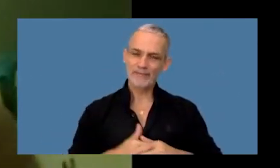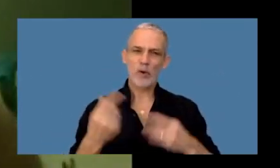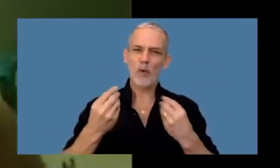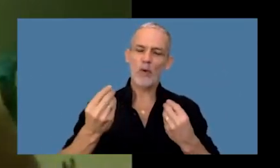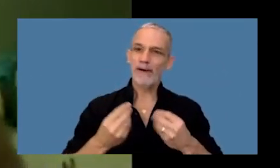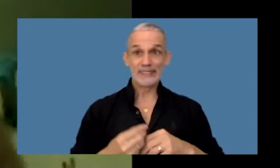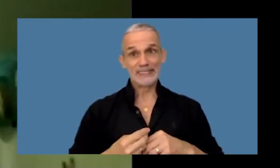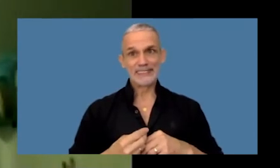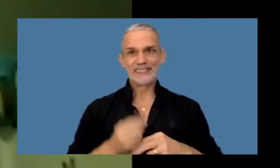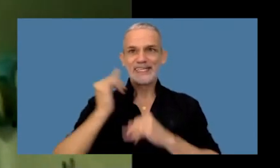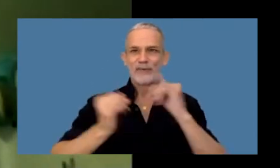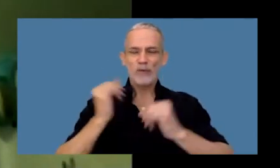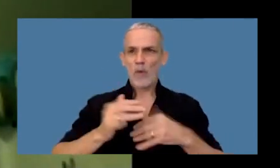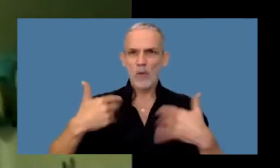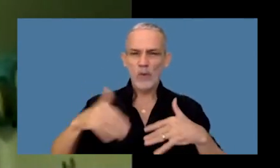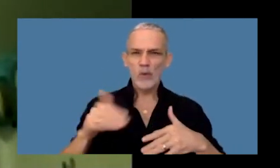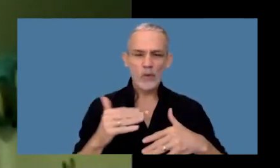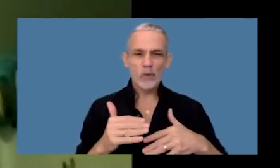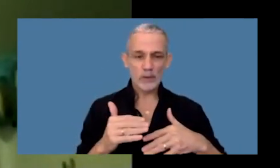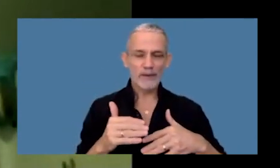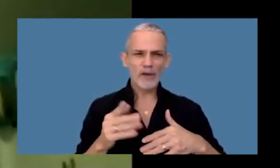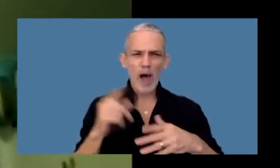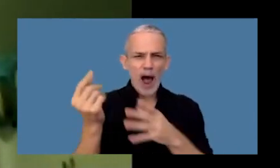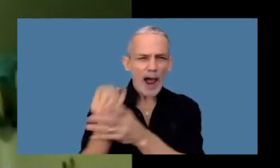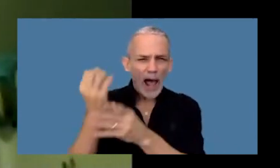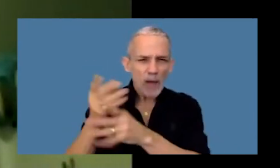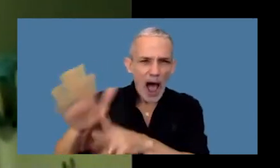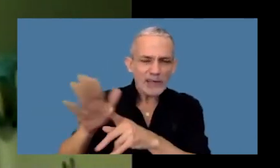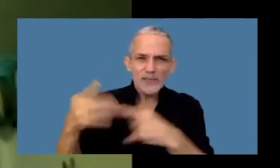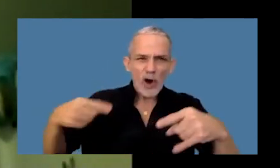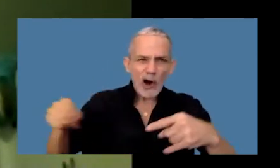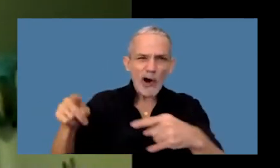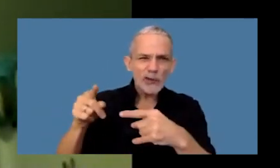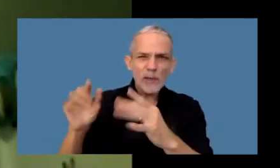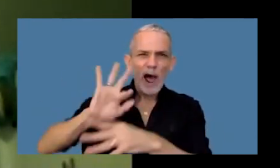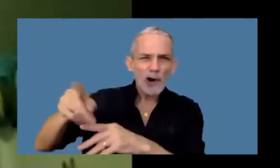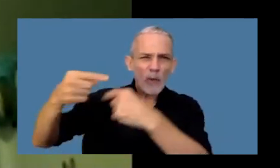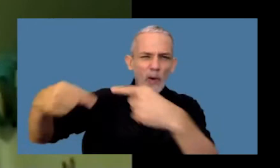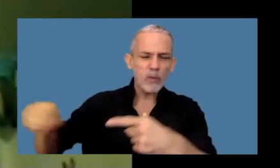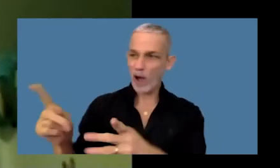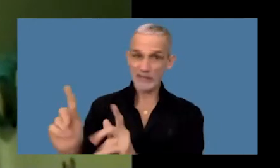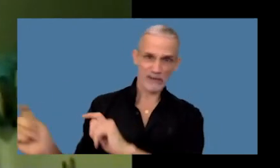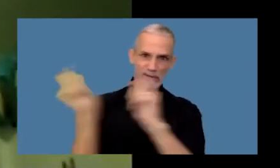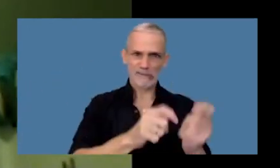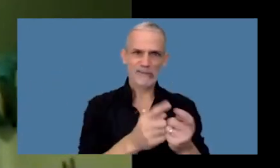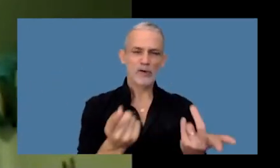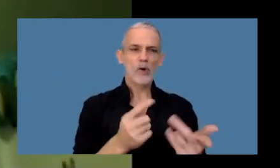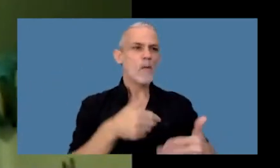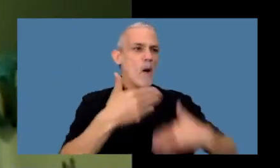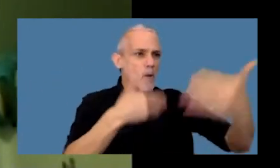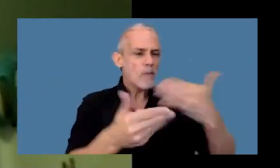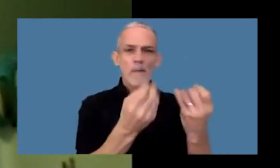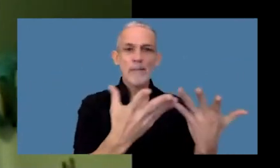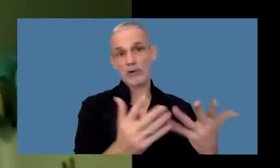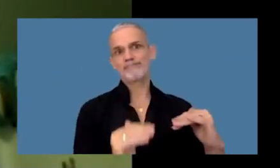la verdad que si se usara tanta creatividad para hacer cosas productivas estaríamos creo que a otro nivel ya